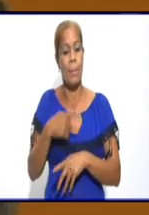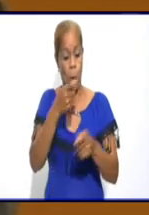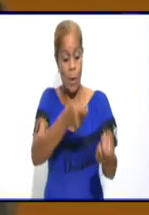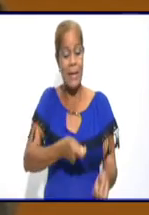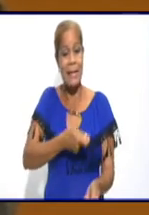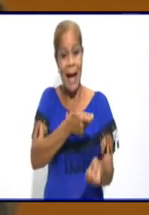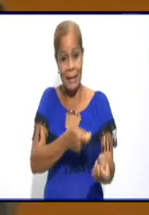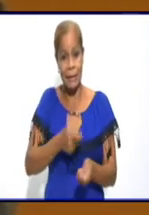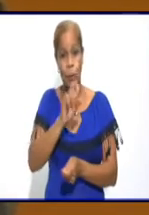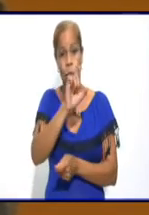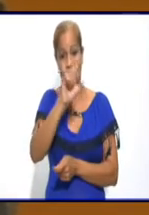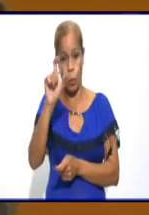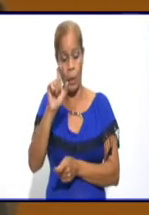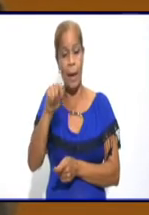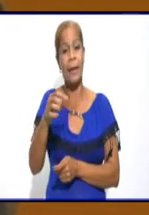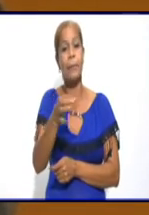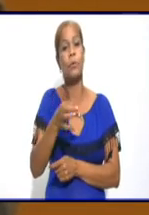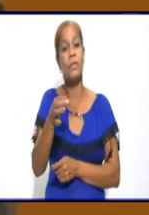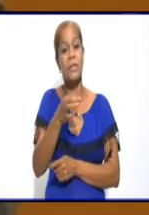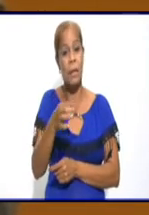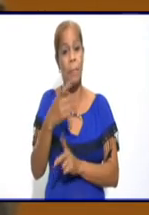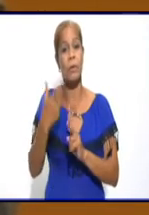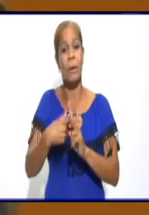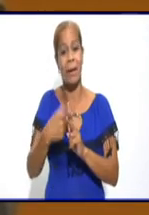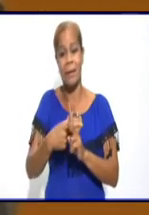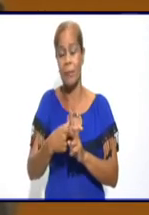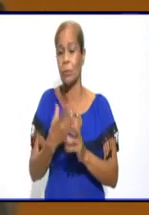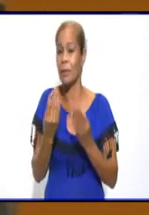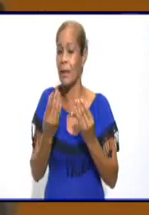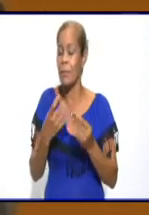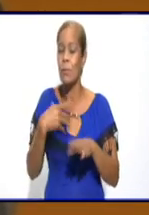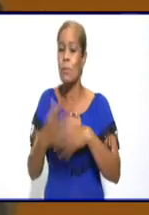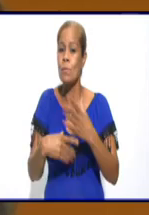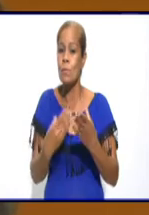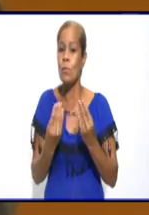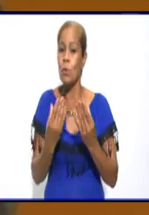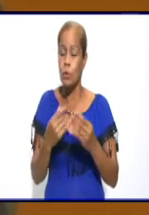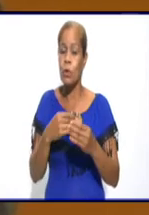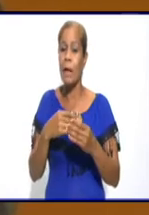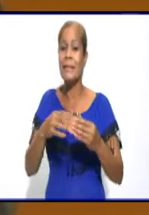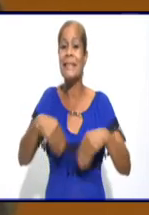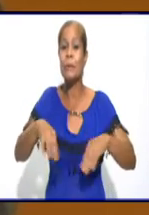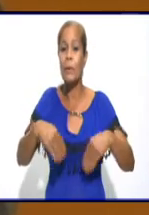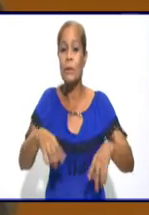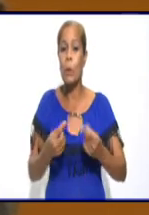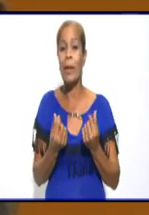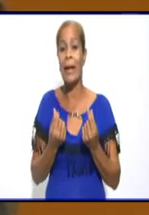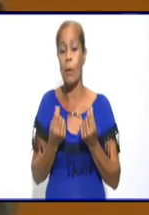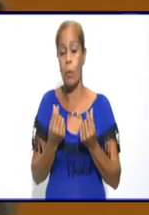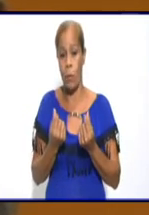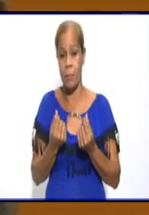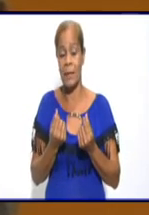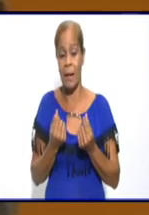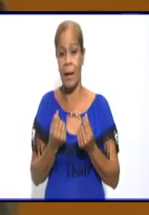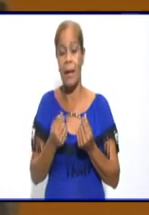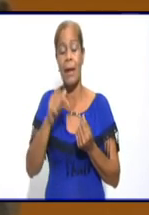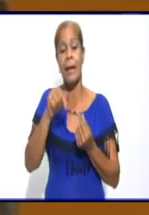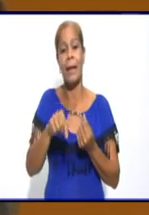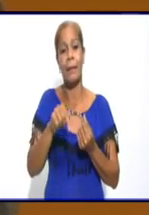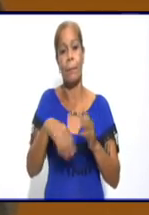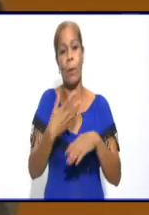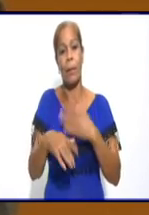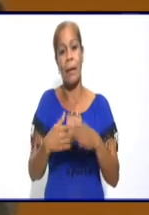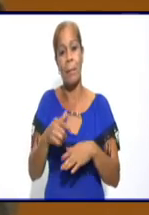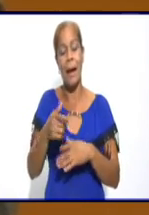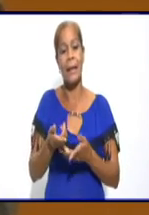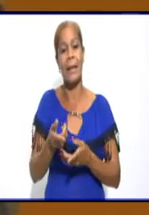aquí en el municipio de Bayamo que nos está golpeando, tenemos bases productivas que tienen situaciones económicas complicadas, por lo tanto, esto se